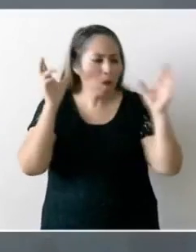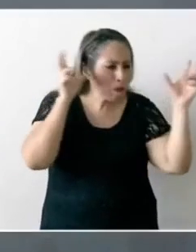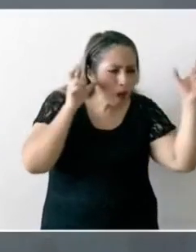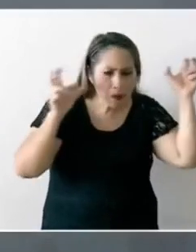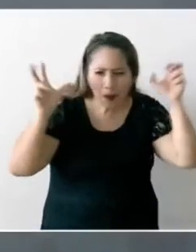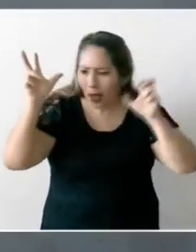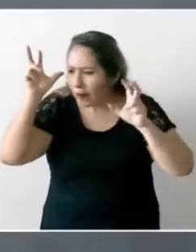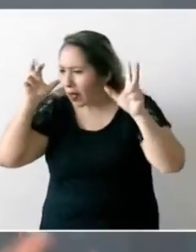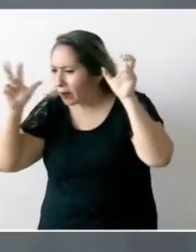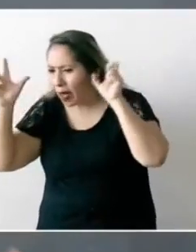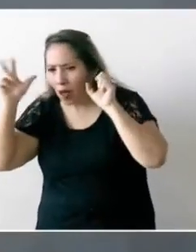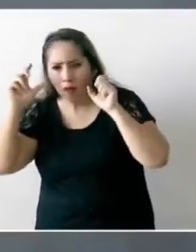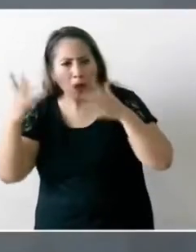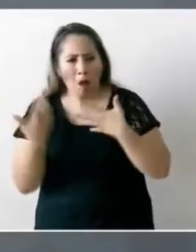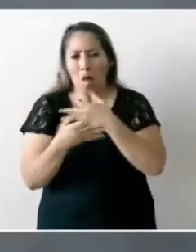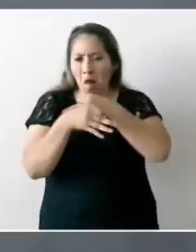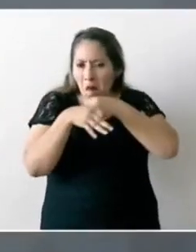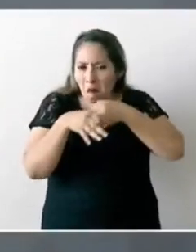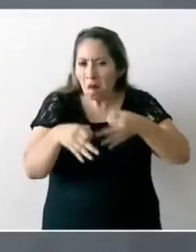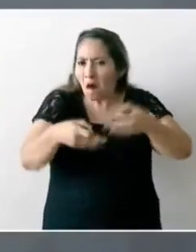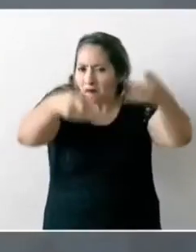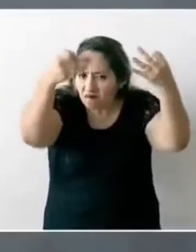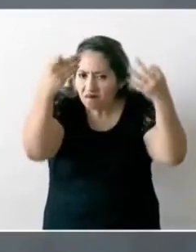que se informe bien